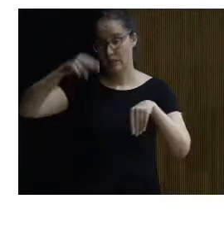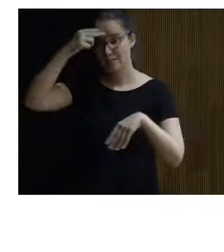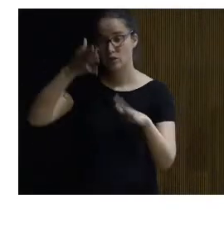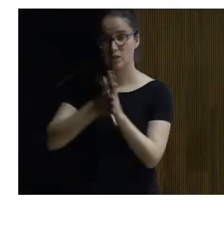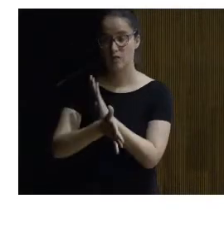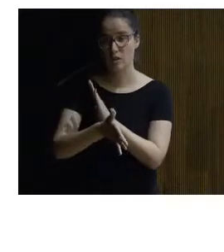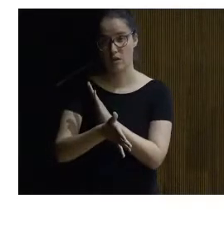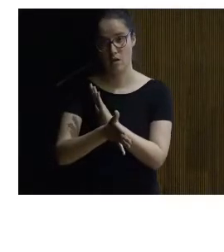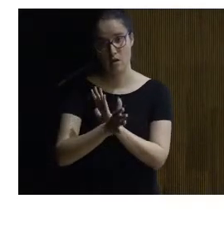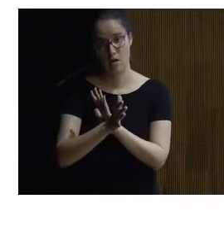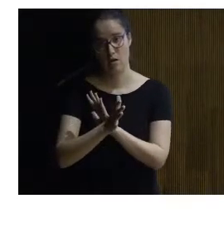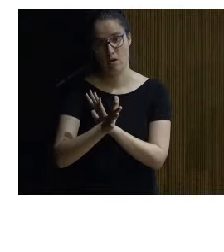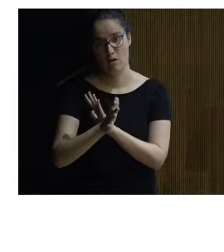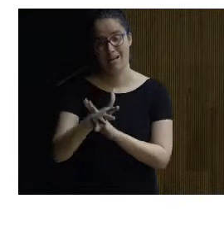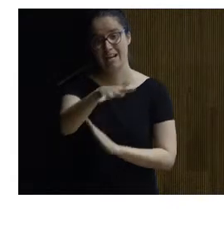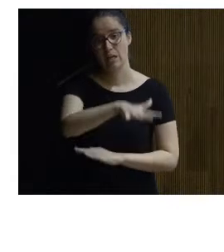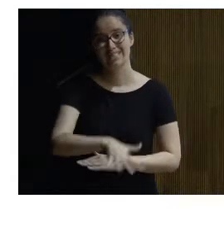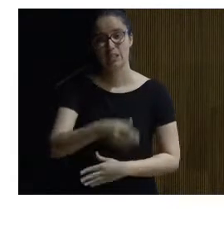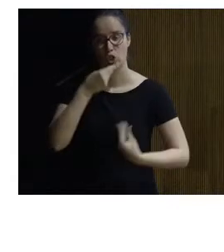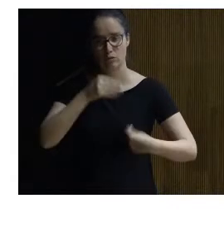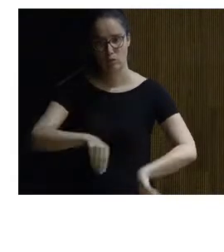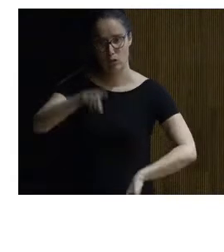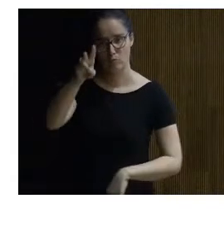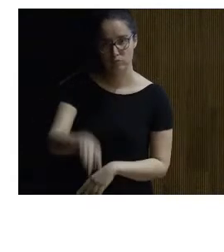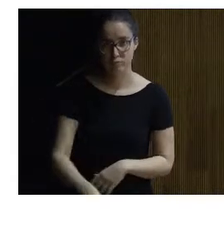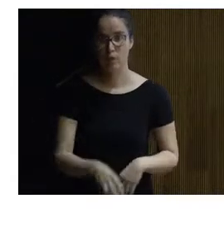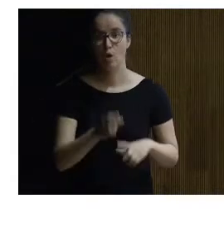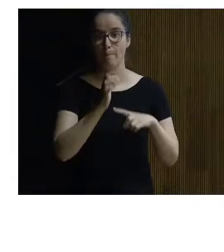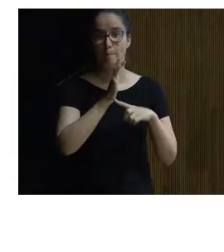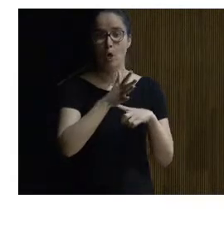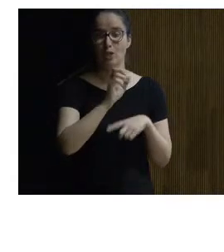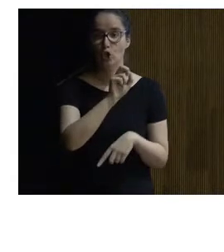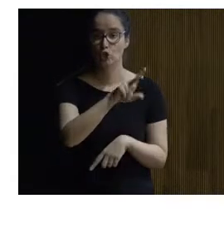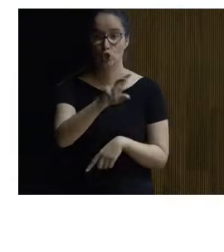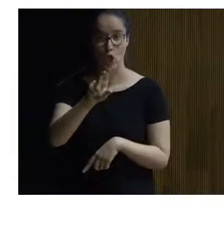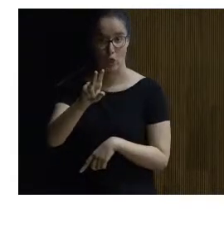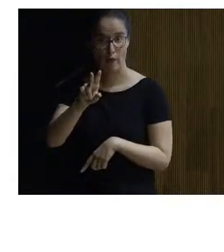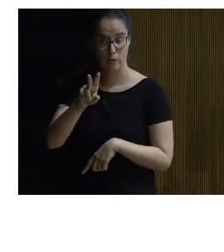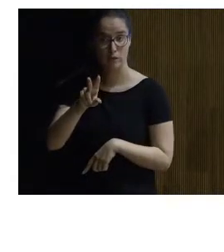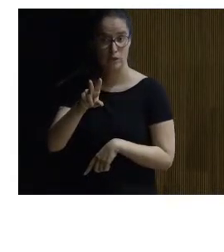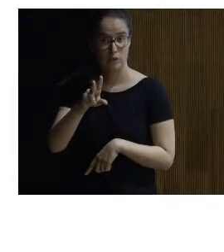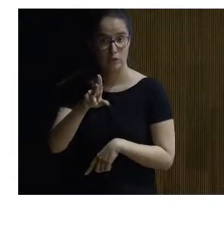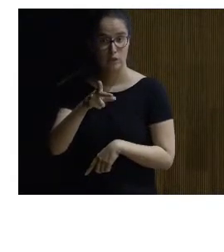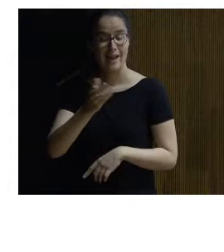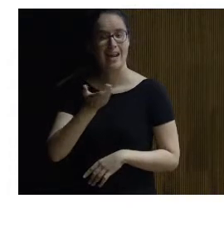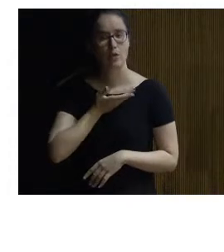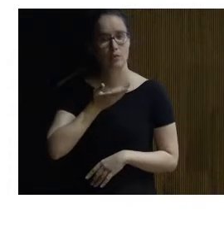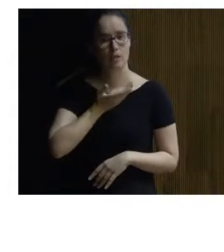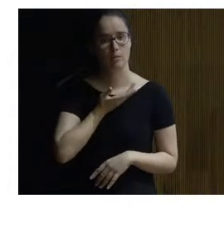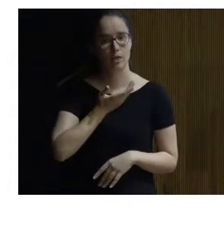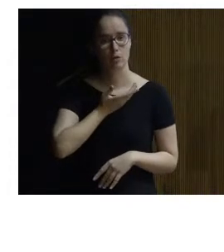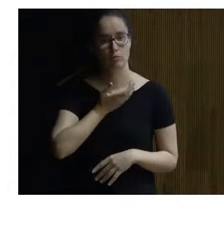la categoría de sitio histórico ¿no? De los doce molinos que hay nosotros el ayuntamiento